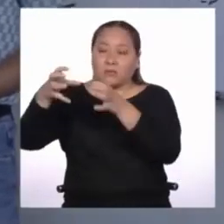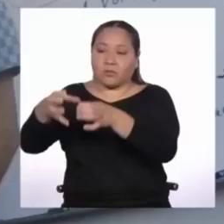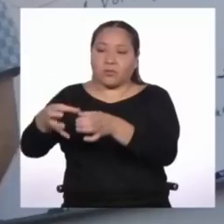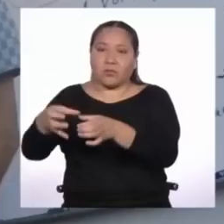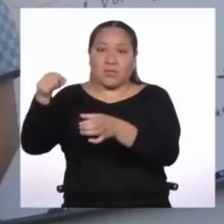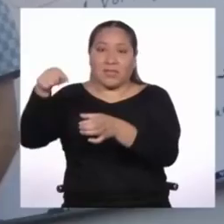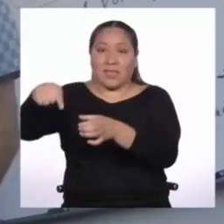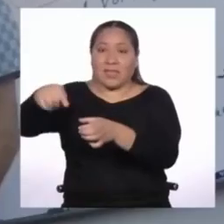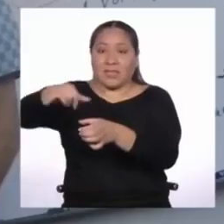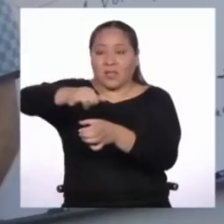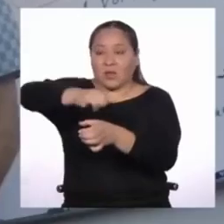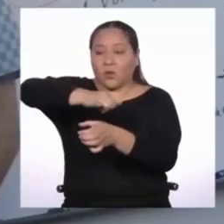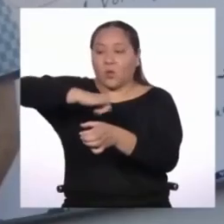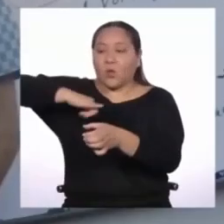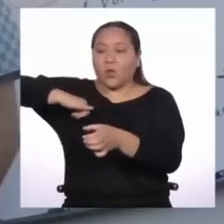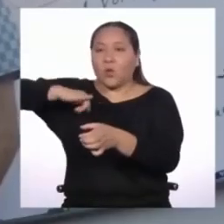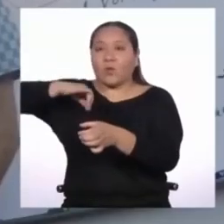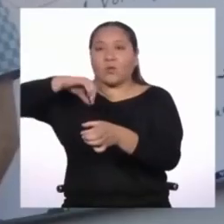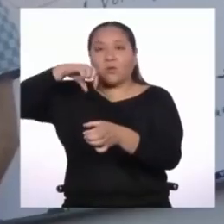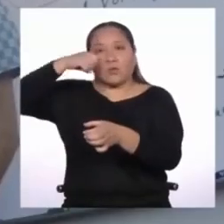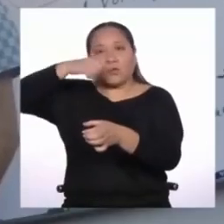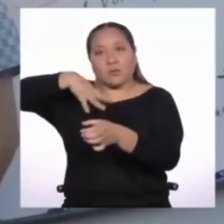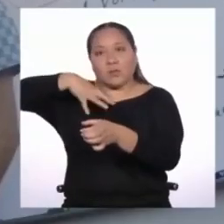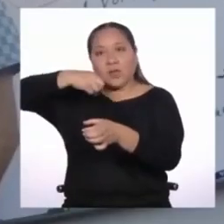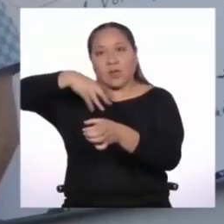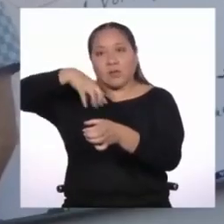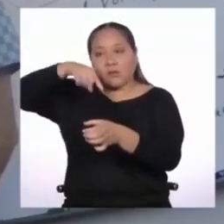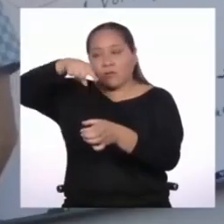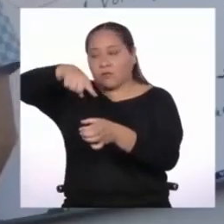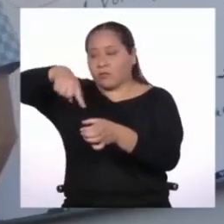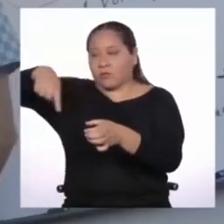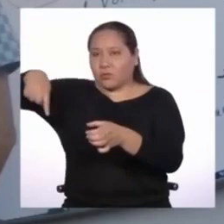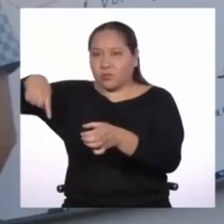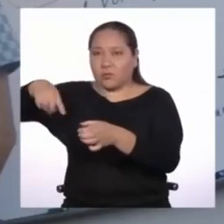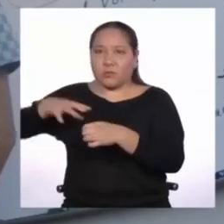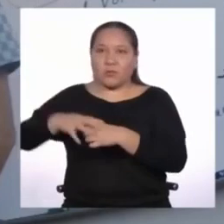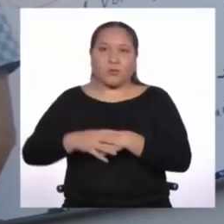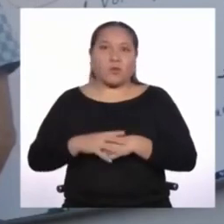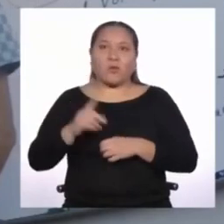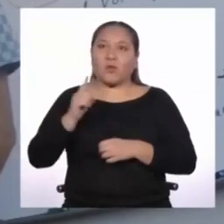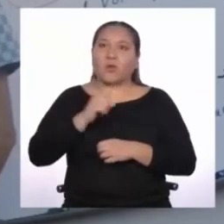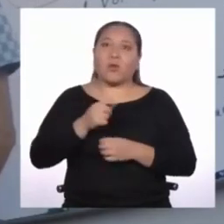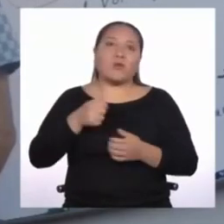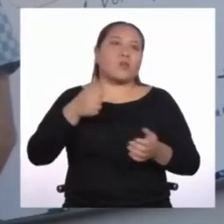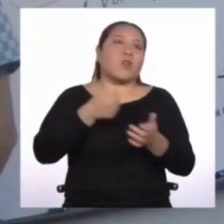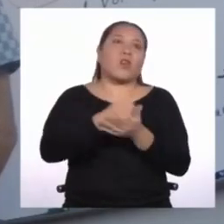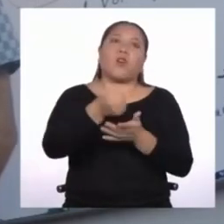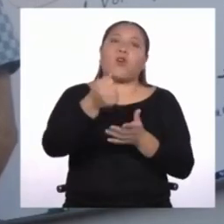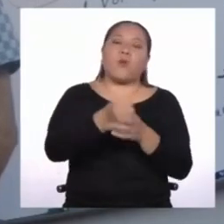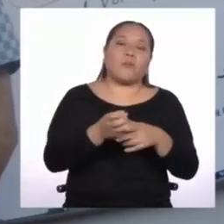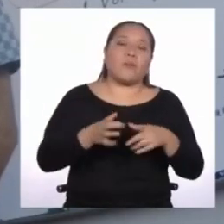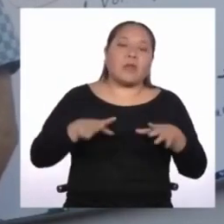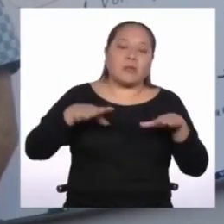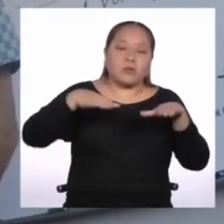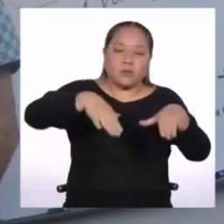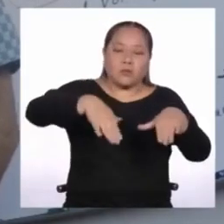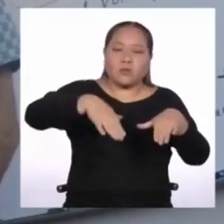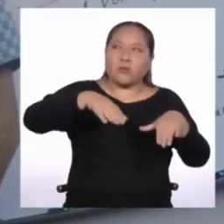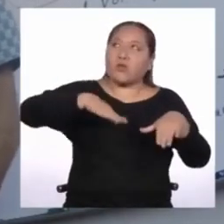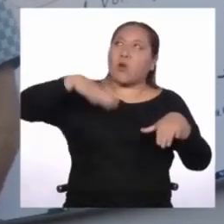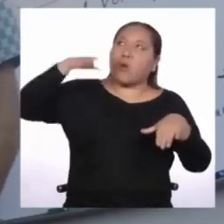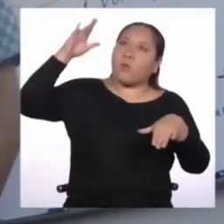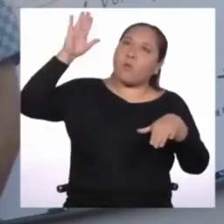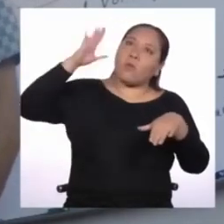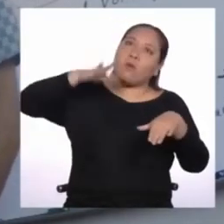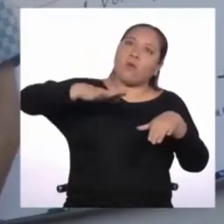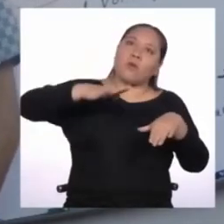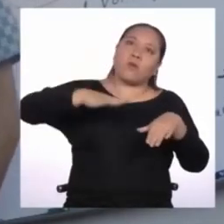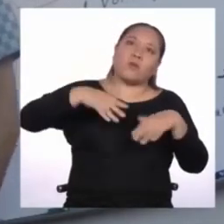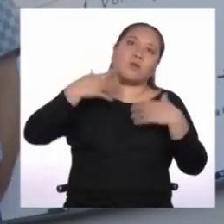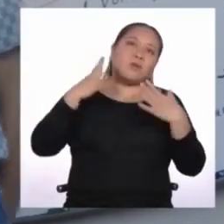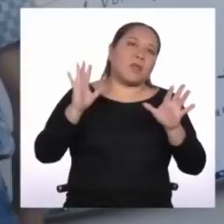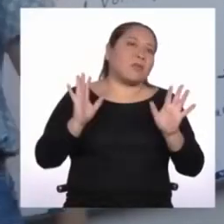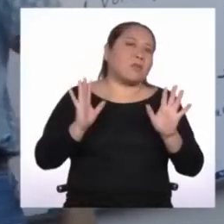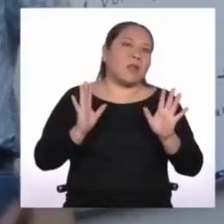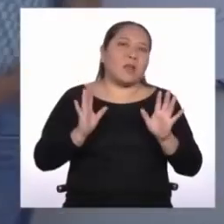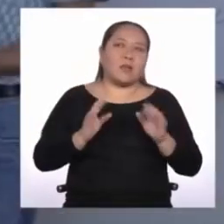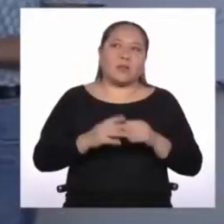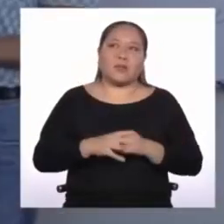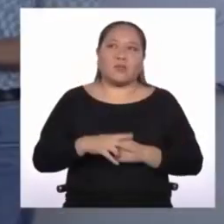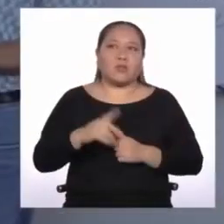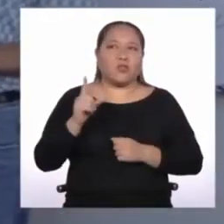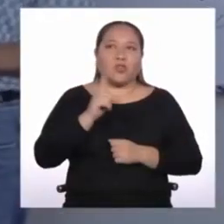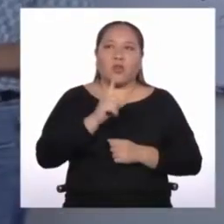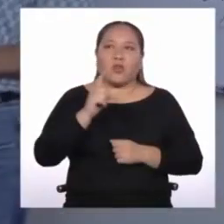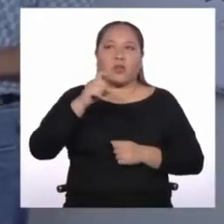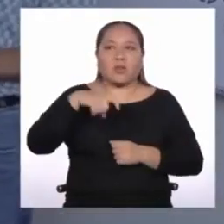componentes. Para la gente que quiere cargar su celular con paneles solares, no es que vas, compras un panel solar y lo conectas a tu micro USB. No, no es directo.